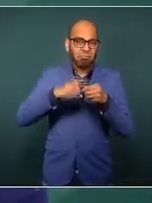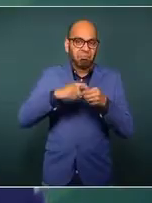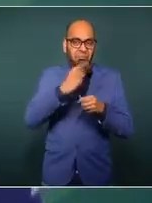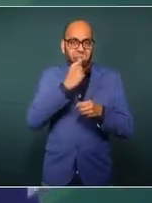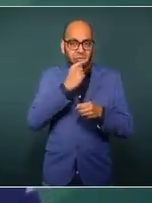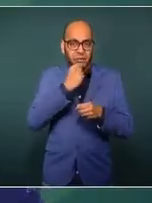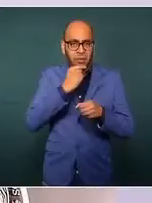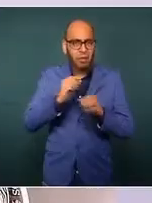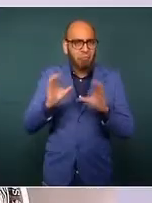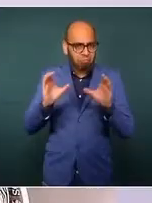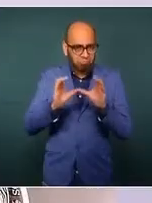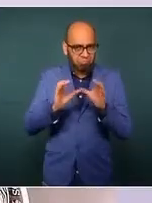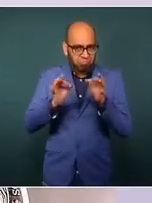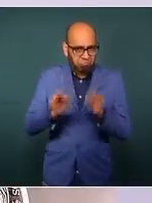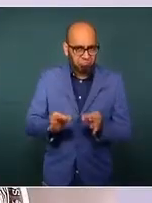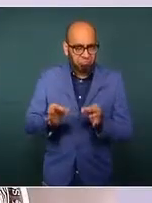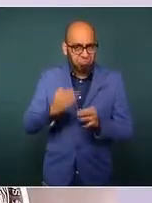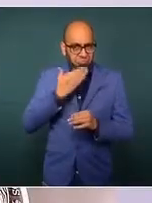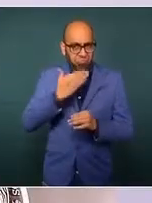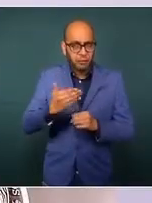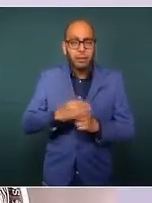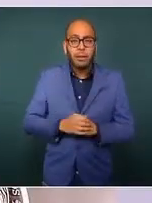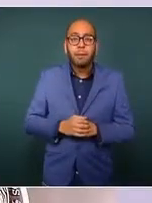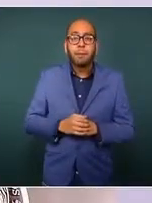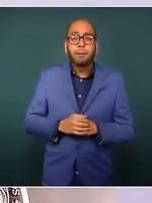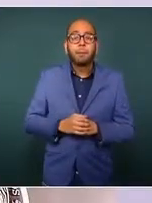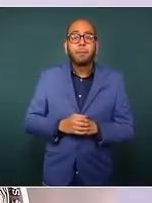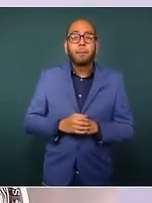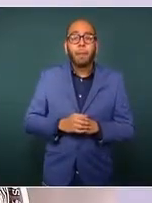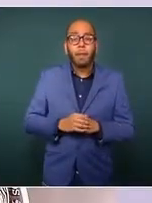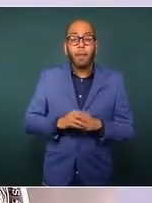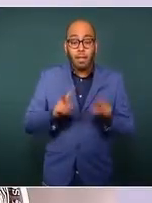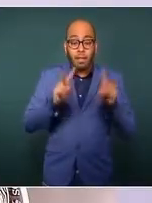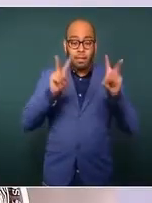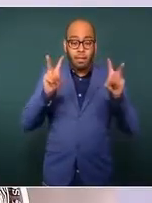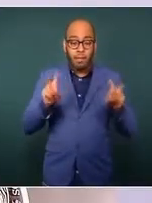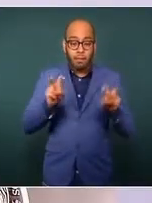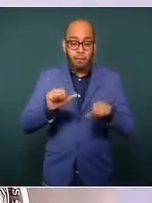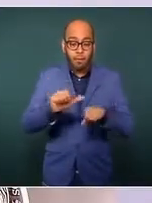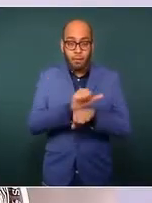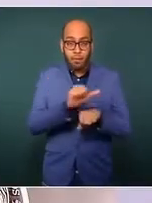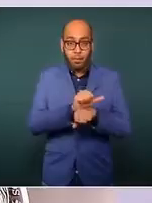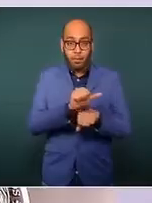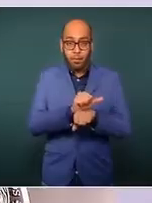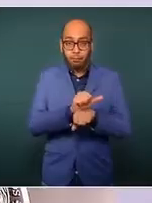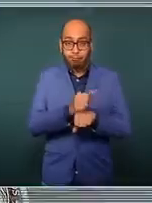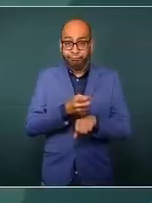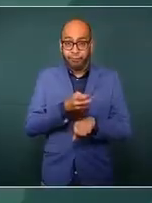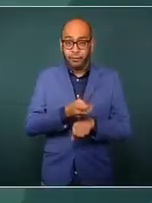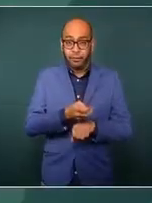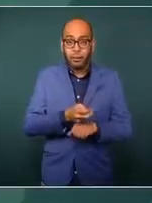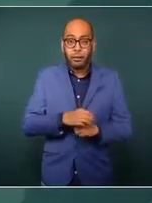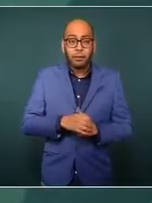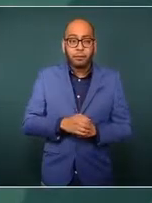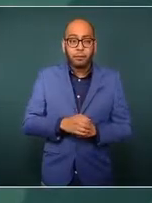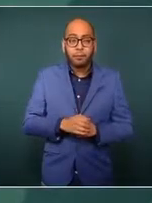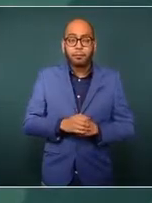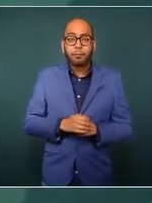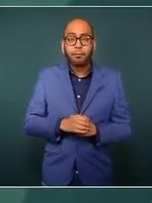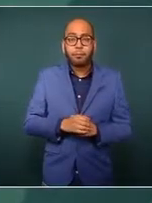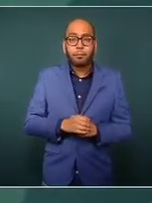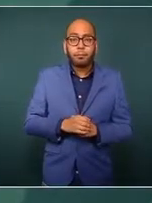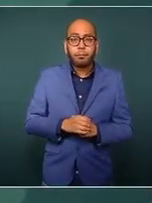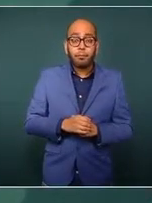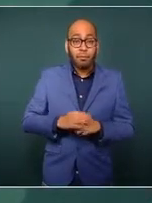equipados. En materia de vehículos, por ejemplo, no tenían, había